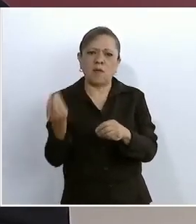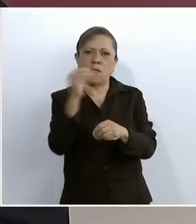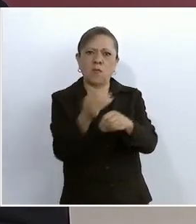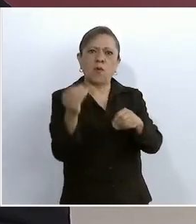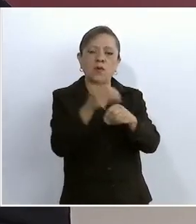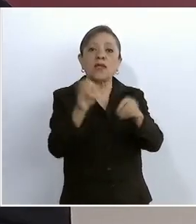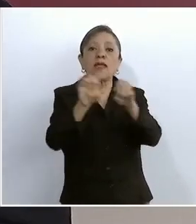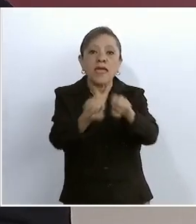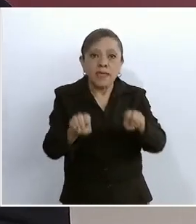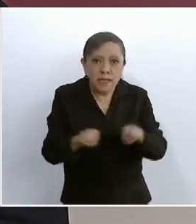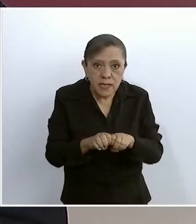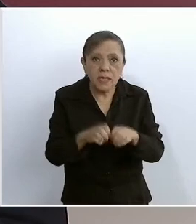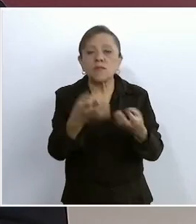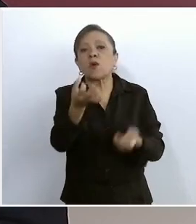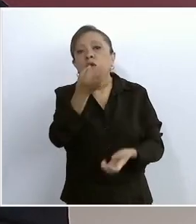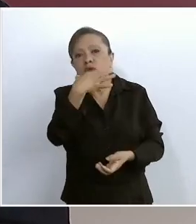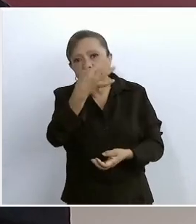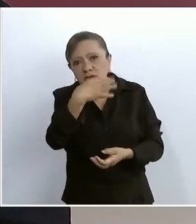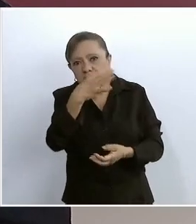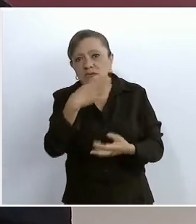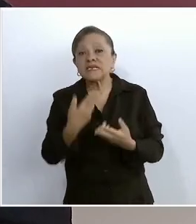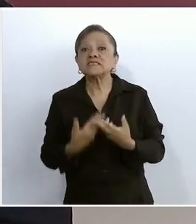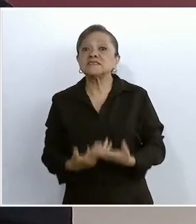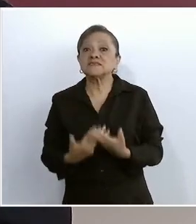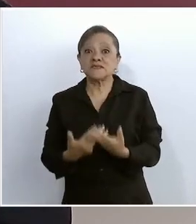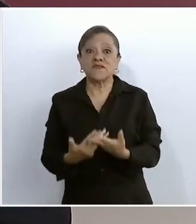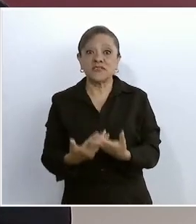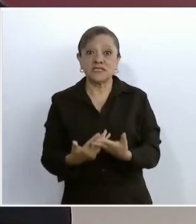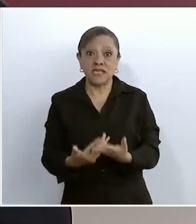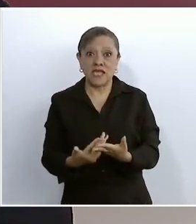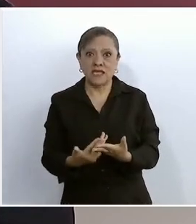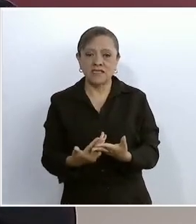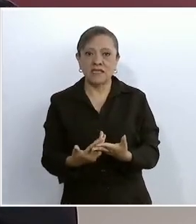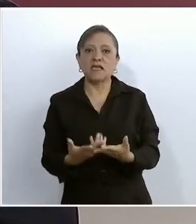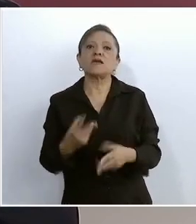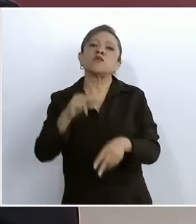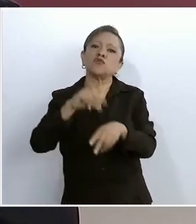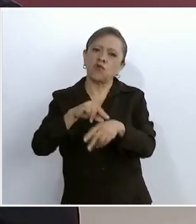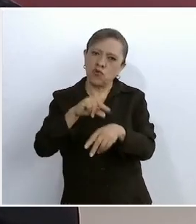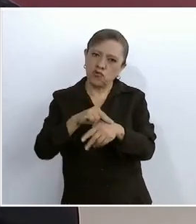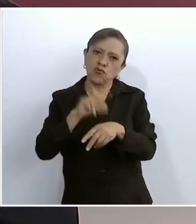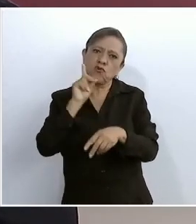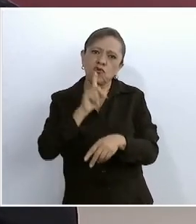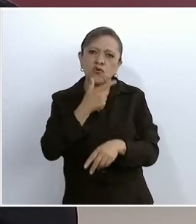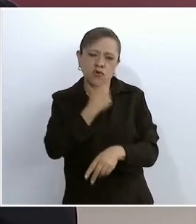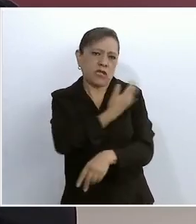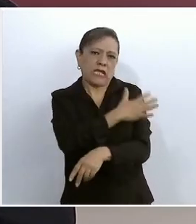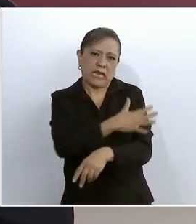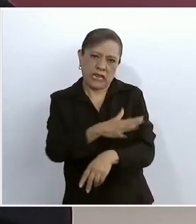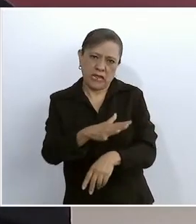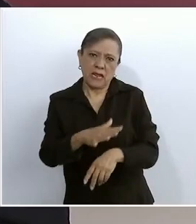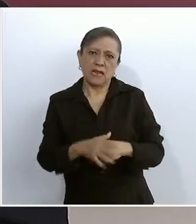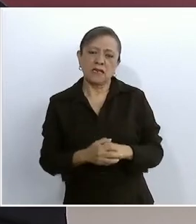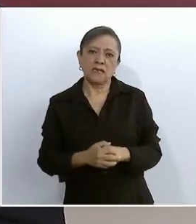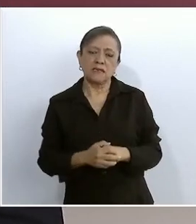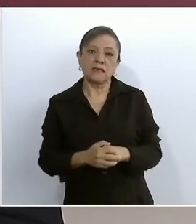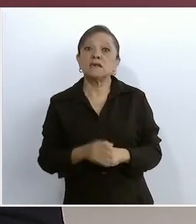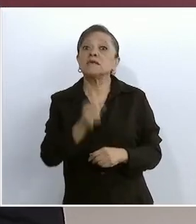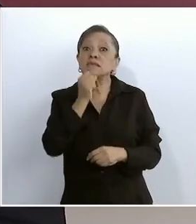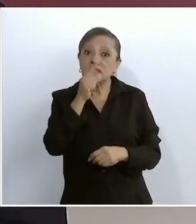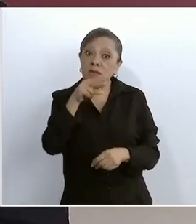medicamentos suficientes, con médicos generales, con